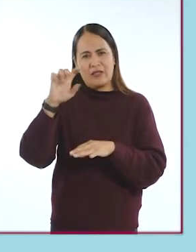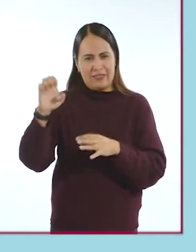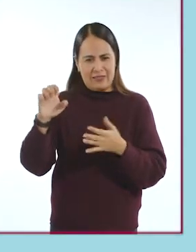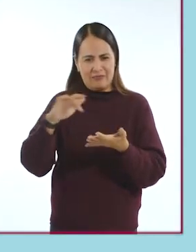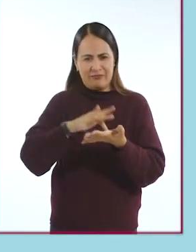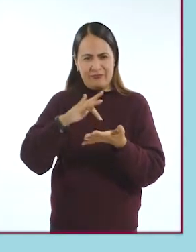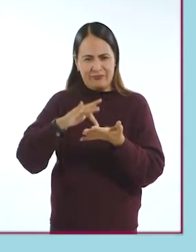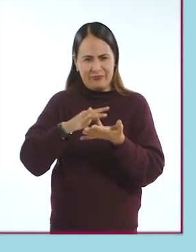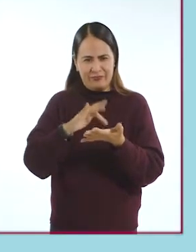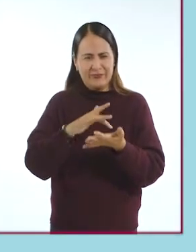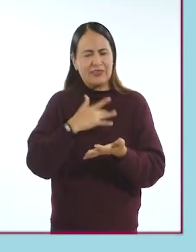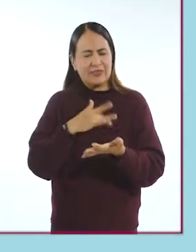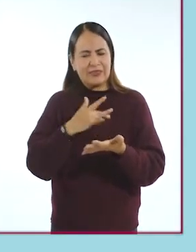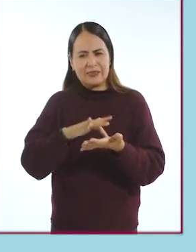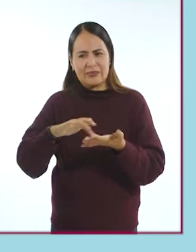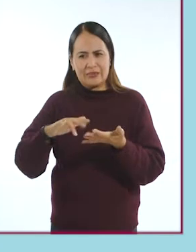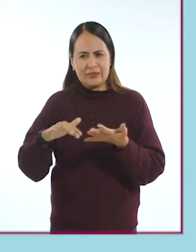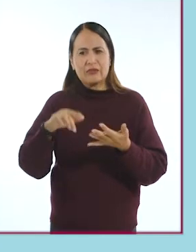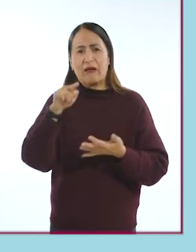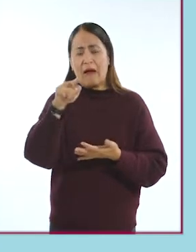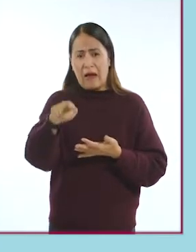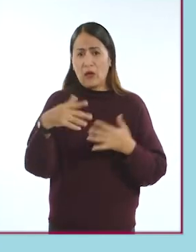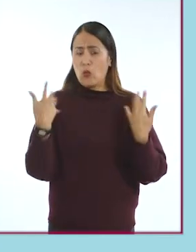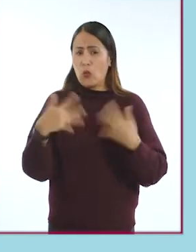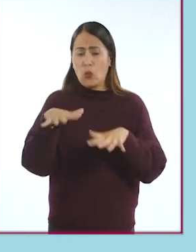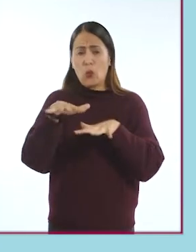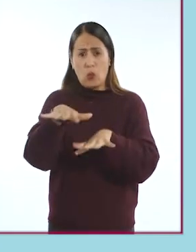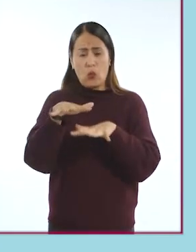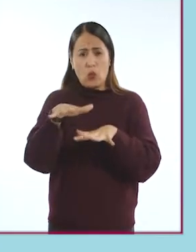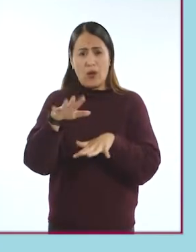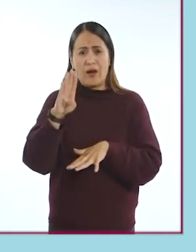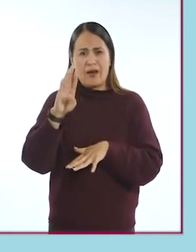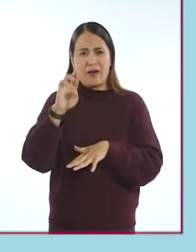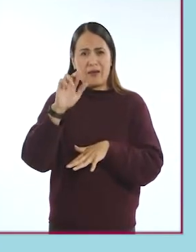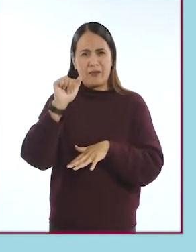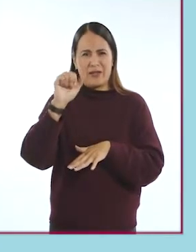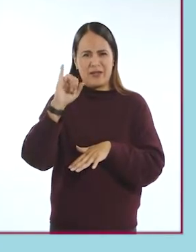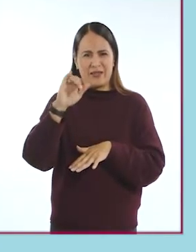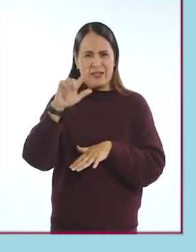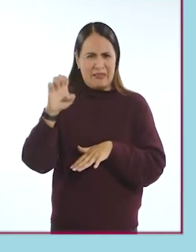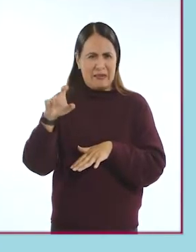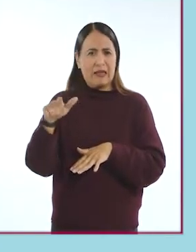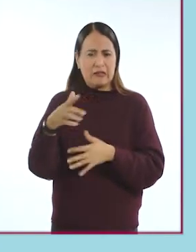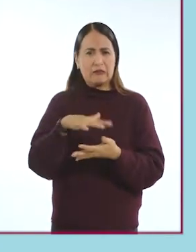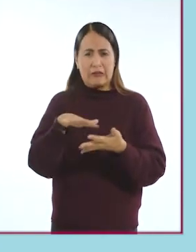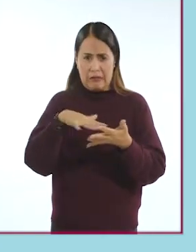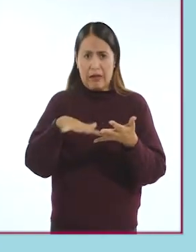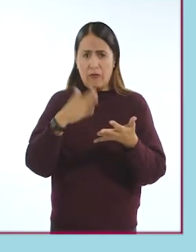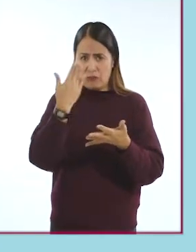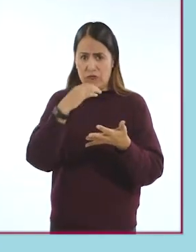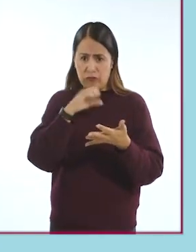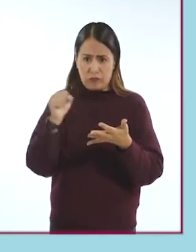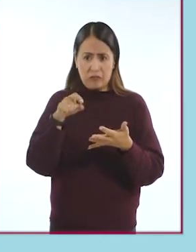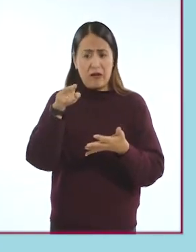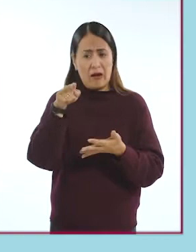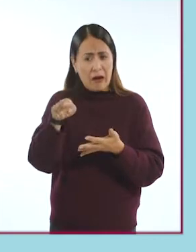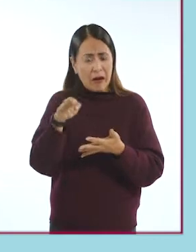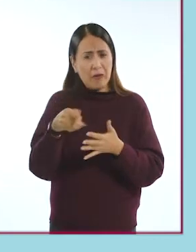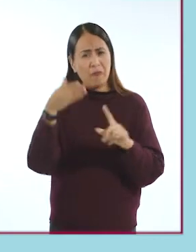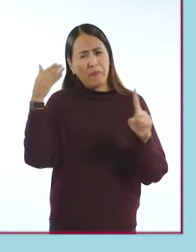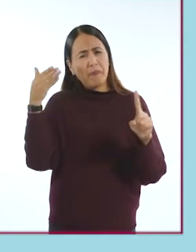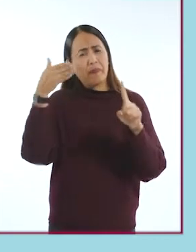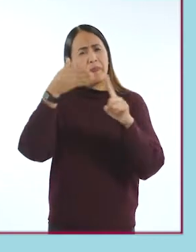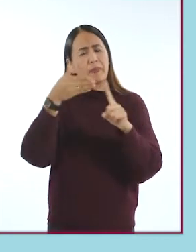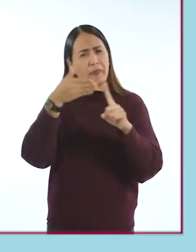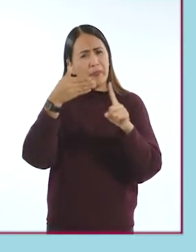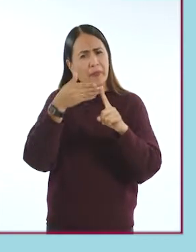Braille Book, que es considerado el dispositivo más novedoso para leer braille. De acuerdo con su página web, Braille Book está